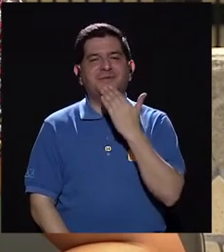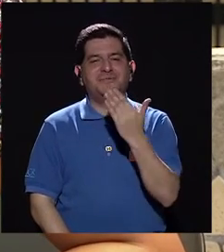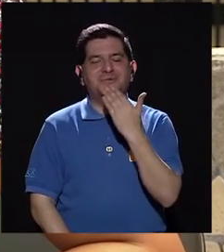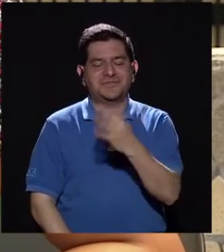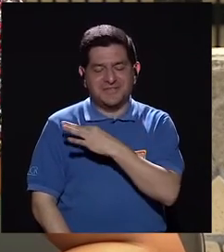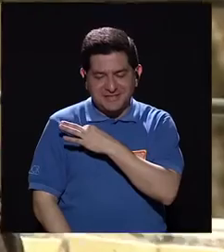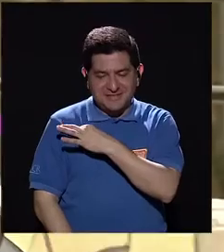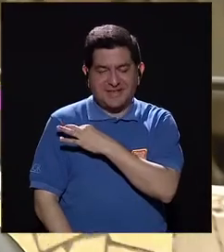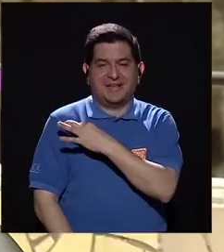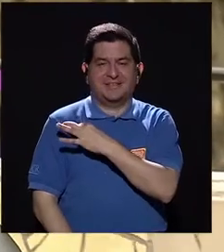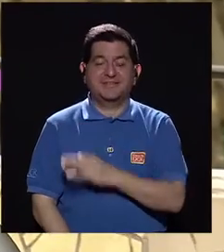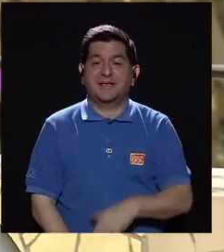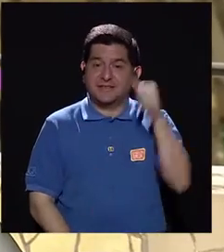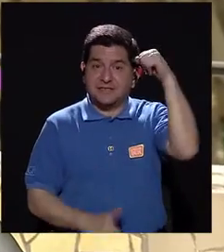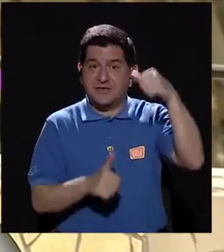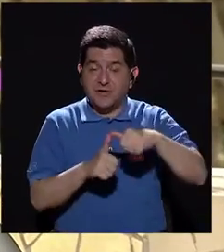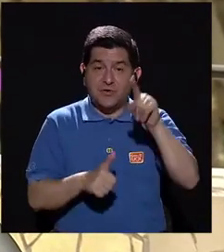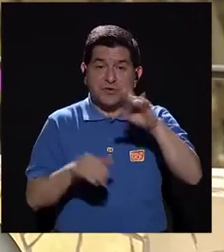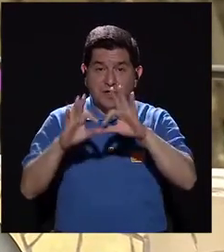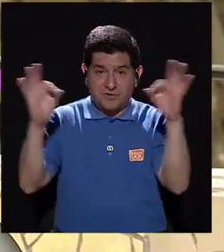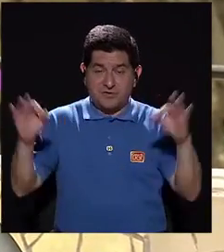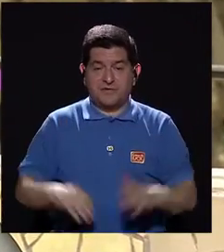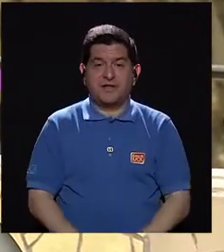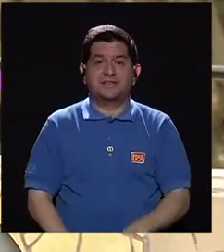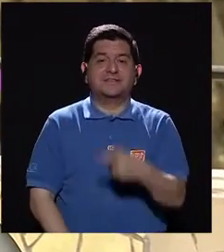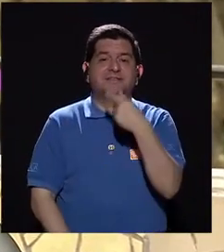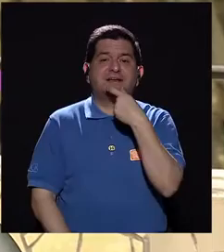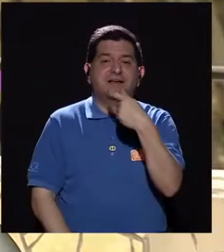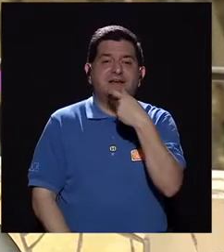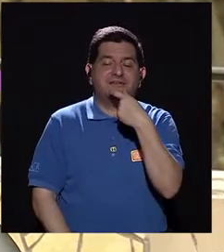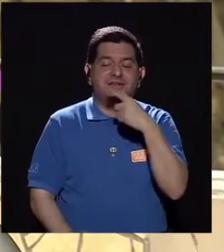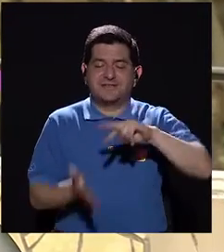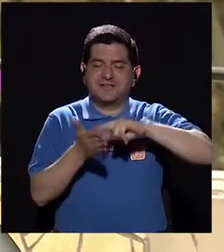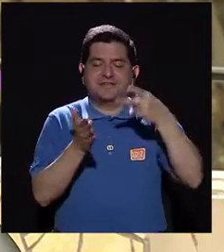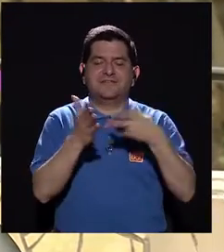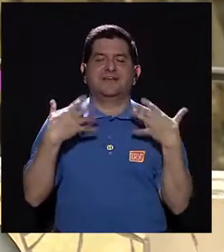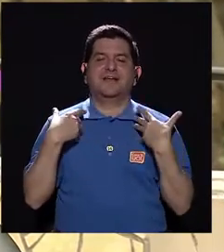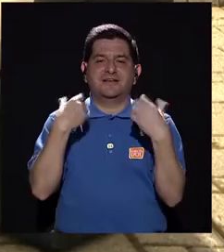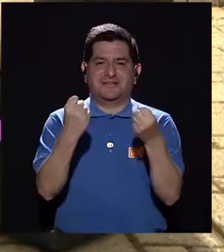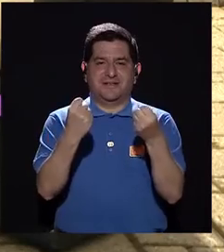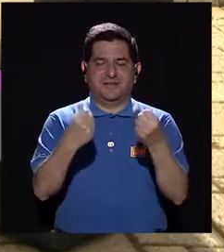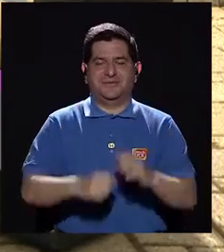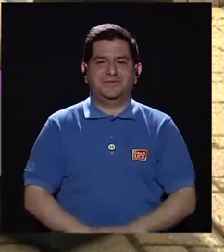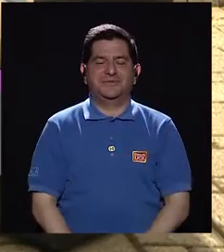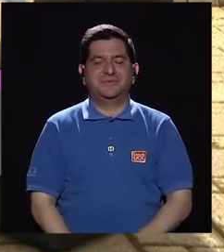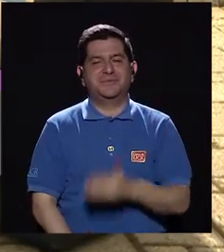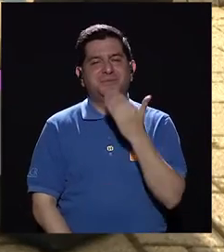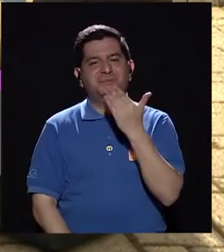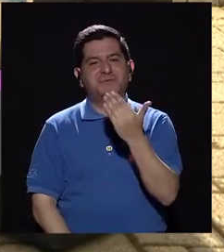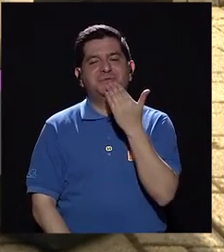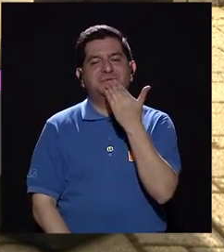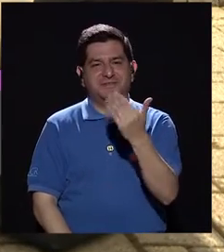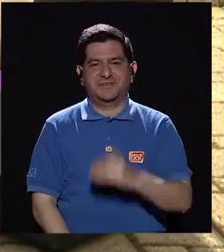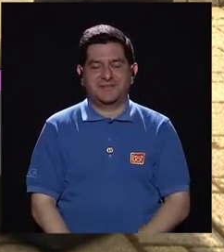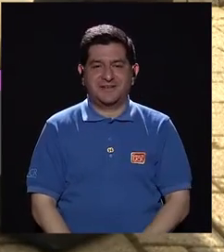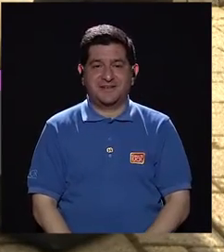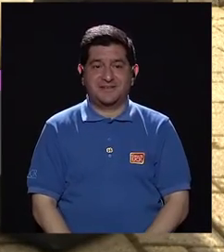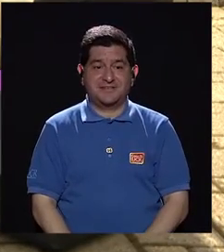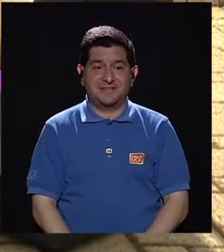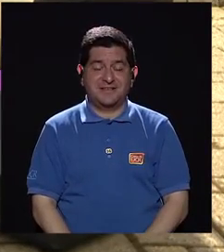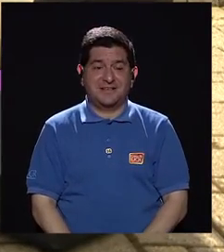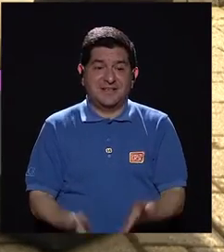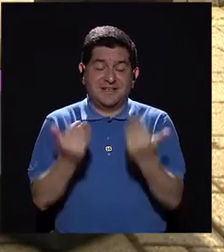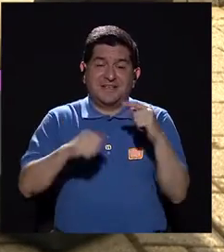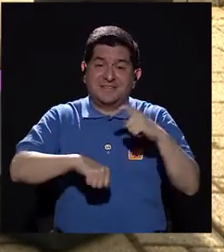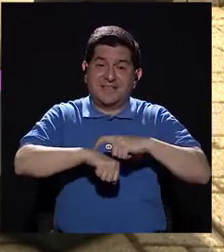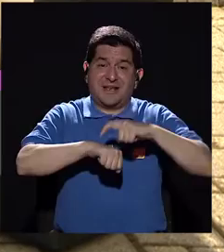Muchísimas gracias por la invitación y les quiero recordar nada más una frase. Recuerden, la risa es salud. Bueno, Paul, muchísimas gracias. De verdad que quisiéramos